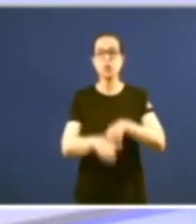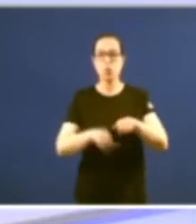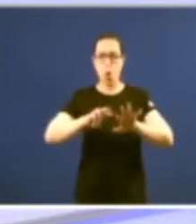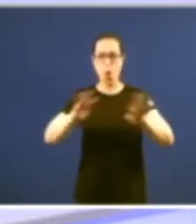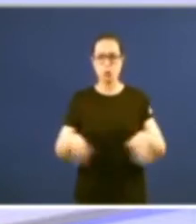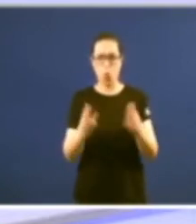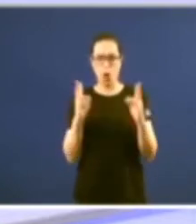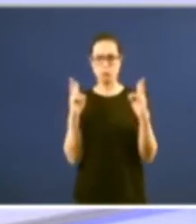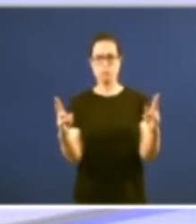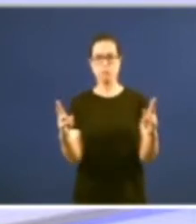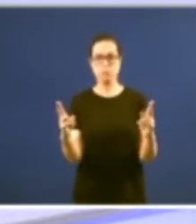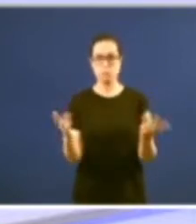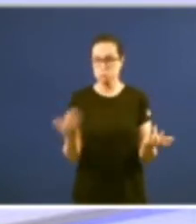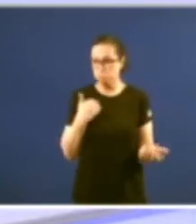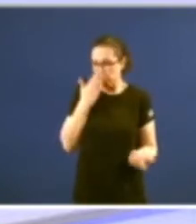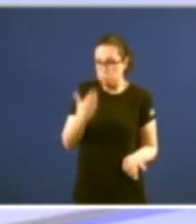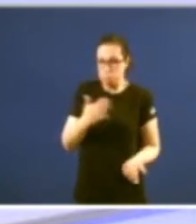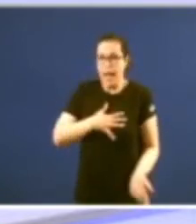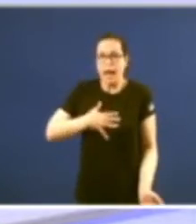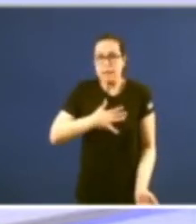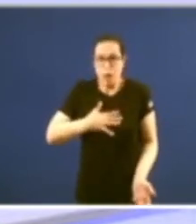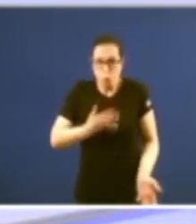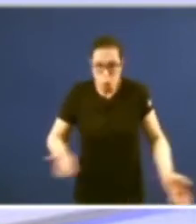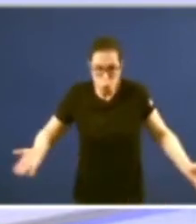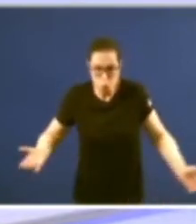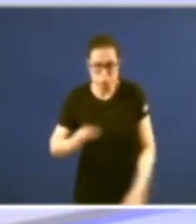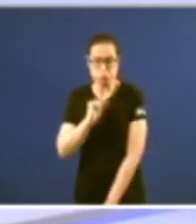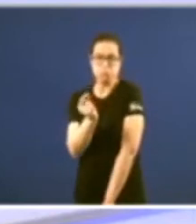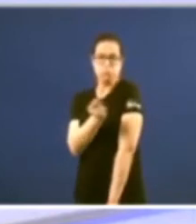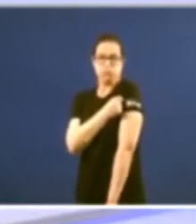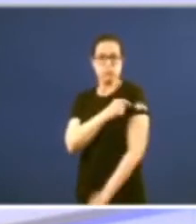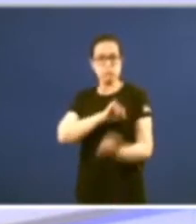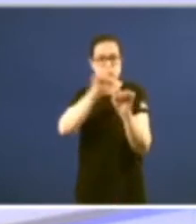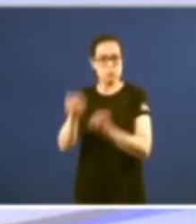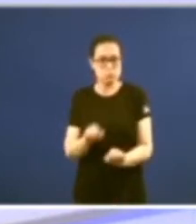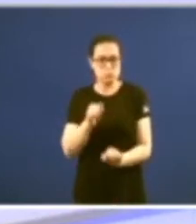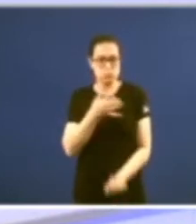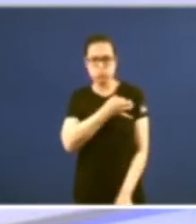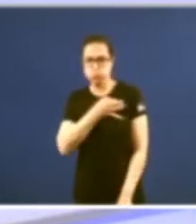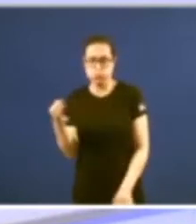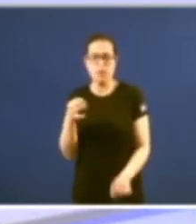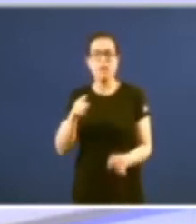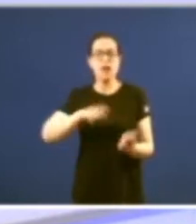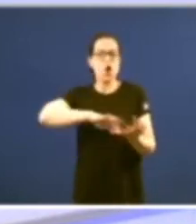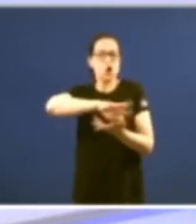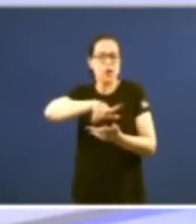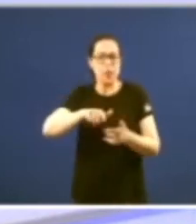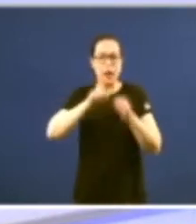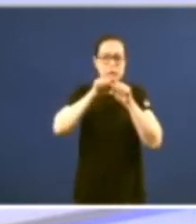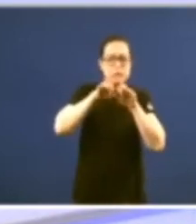quero decir que estou encantado de haber inmunizado e que todas esas fake news sobre